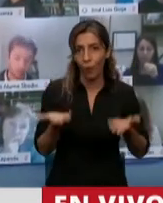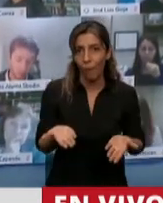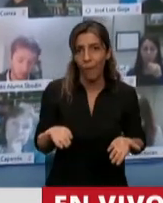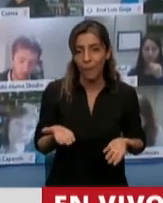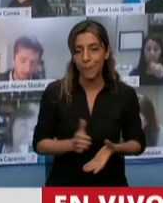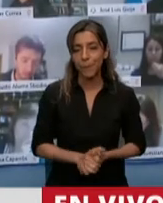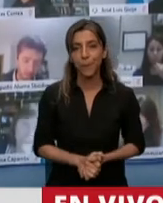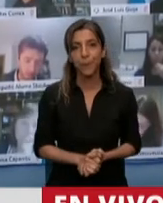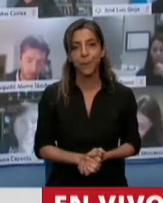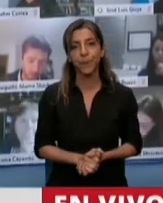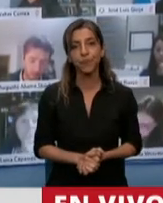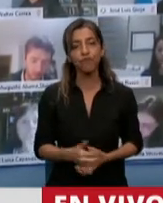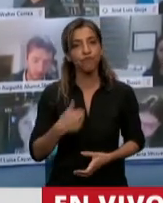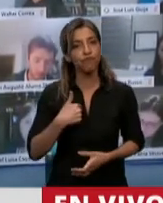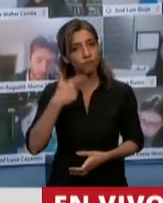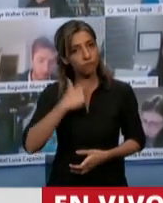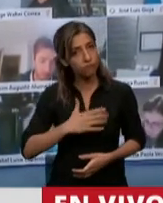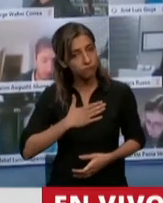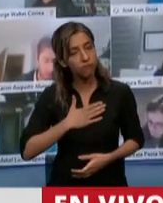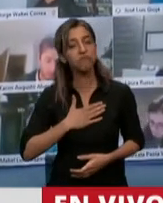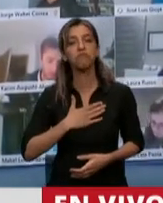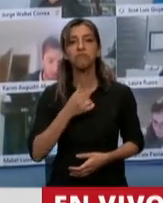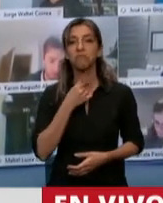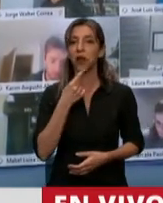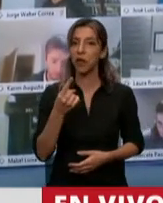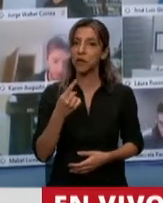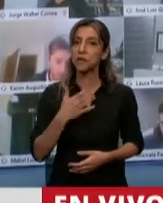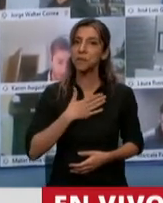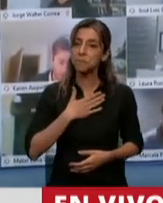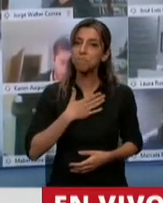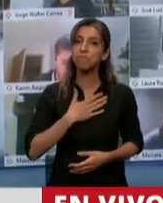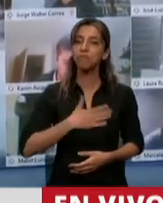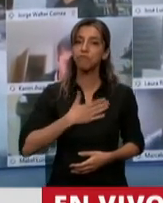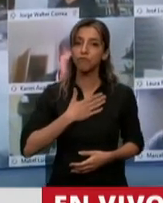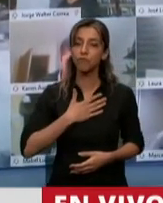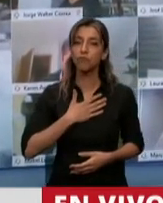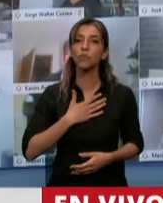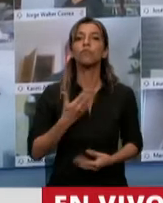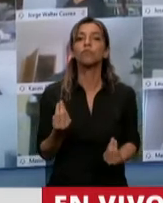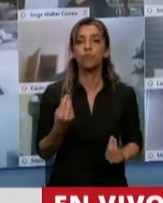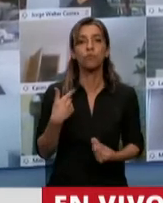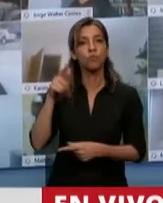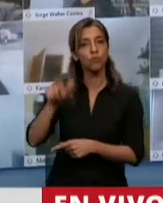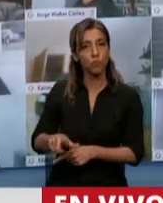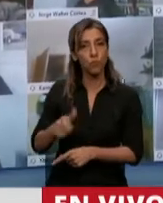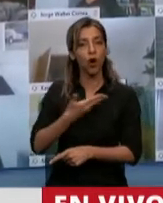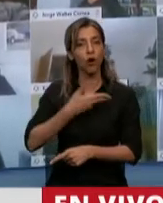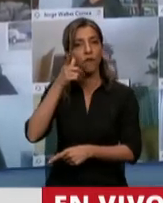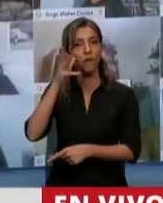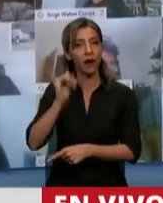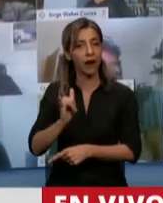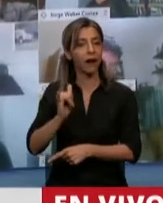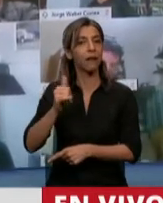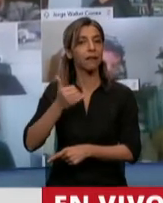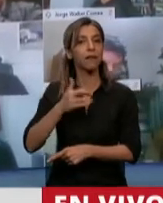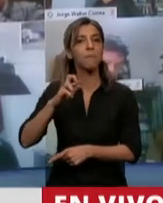decirle que, la verdad que muy contento porque hemos participado con Ramiro Fernández Patri junto a